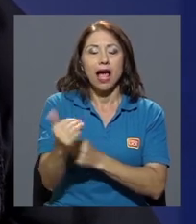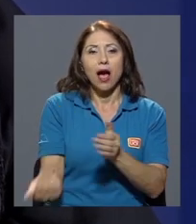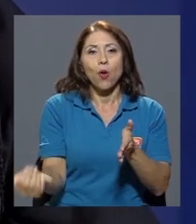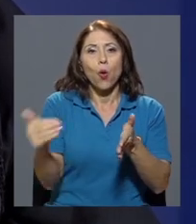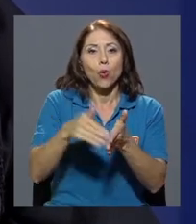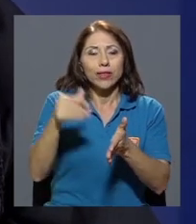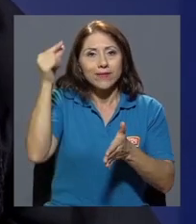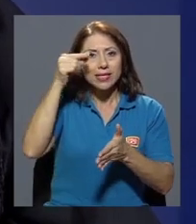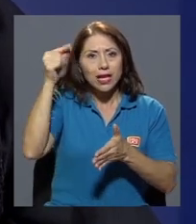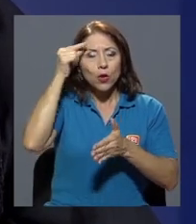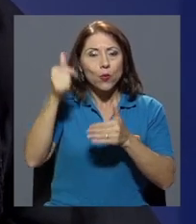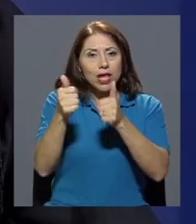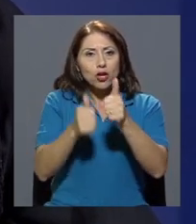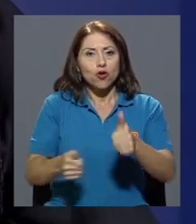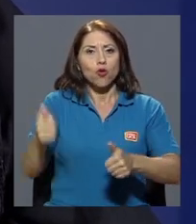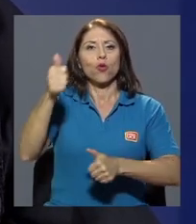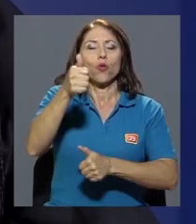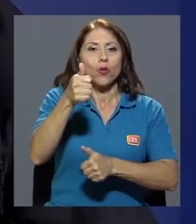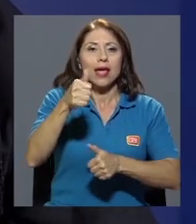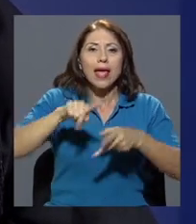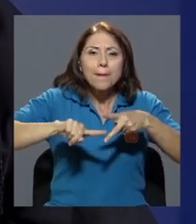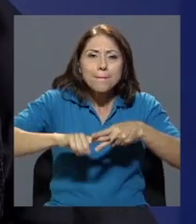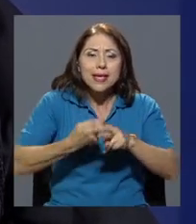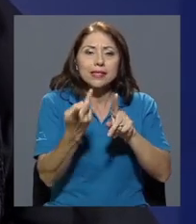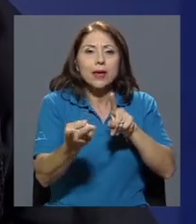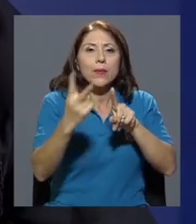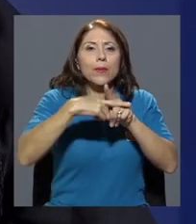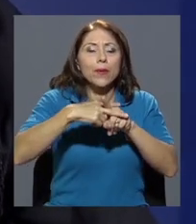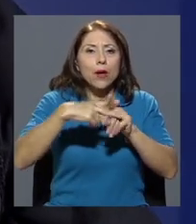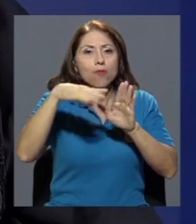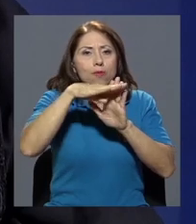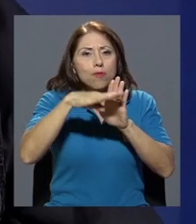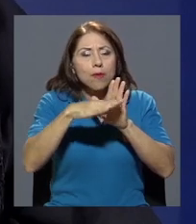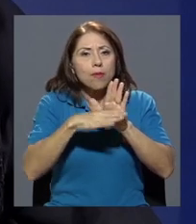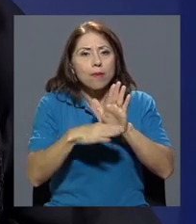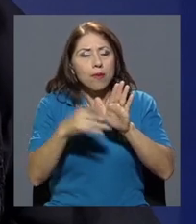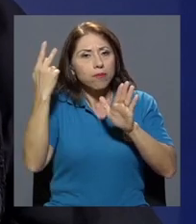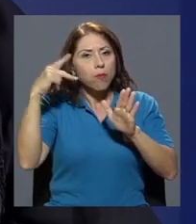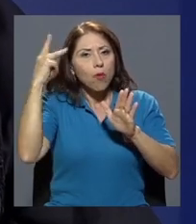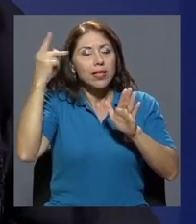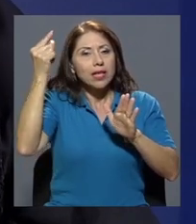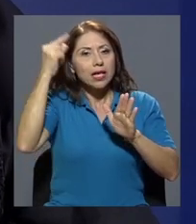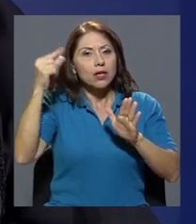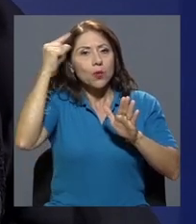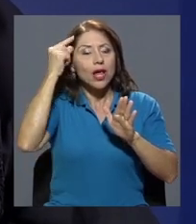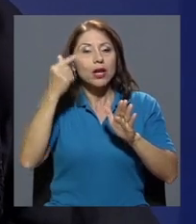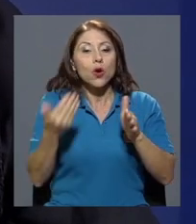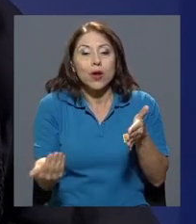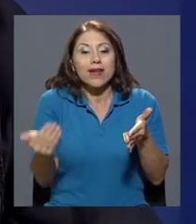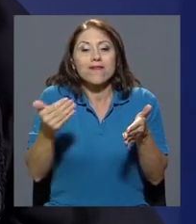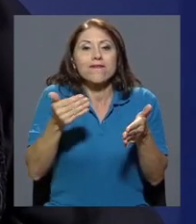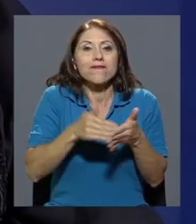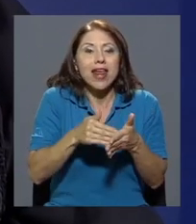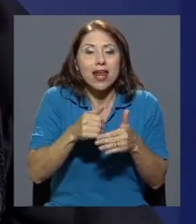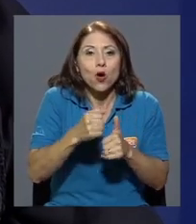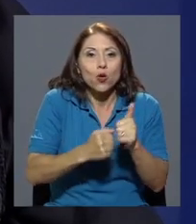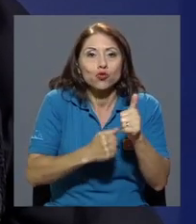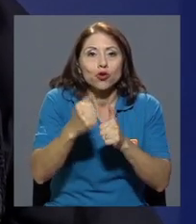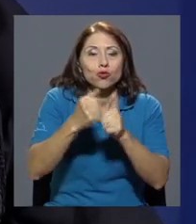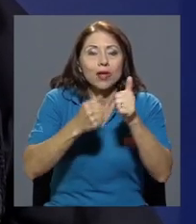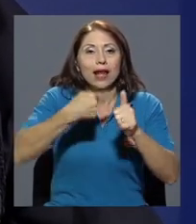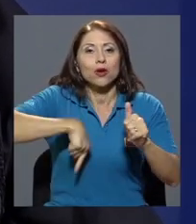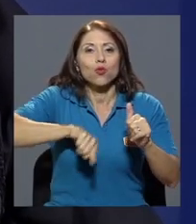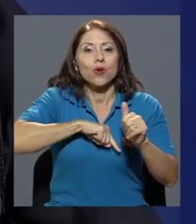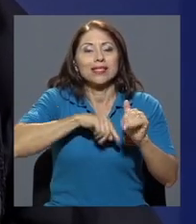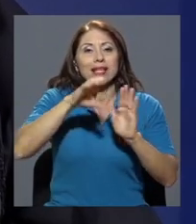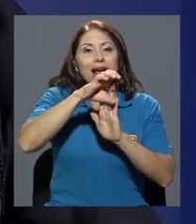implementar una serie de políticas de gobierno y a reestructurar nuestra Constitución que